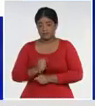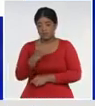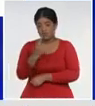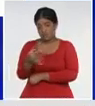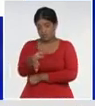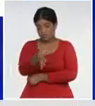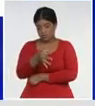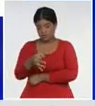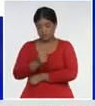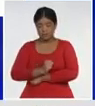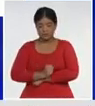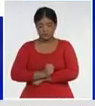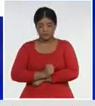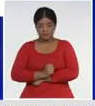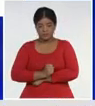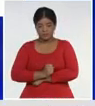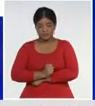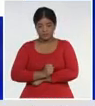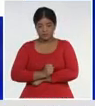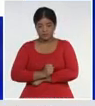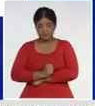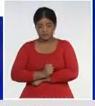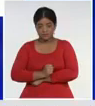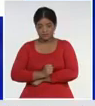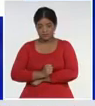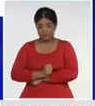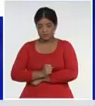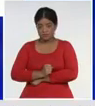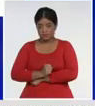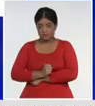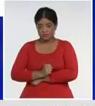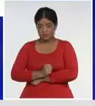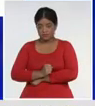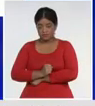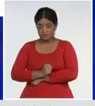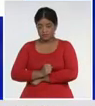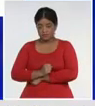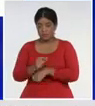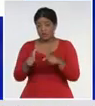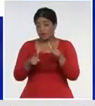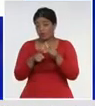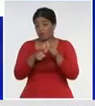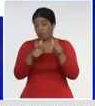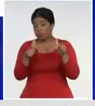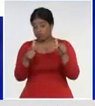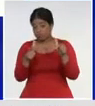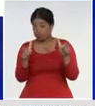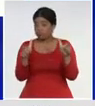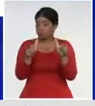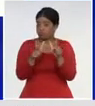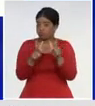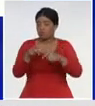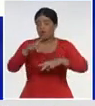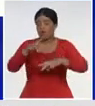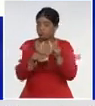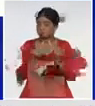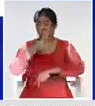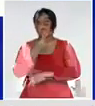y de mayor, a menor, la tasa, de incidencia, Habana Vieja, que se mantiene,